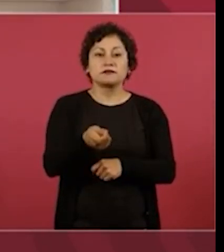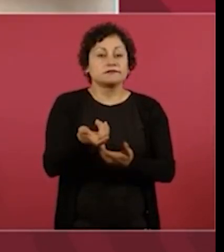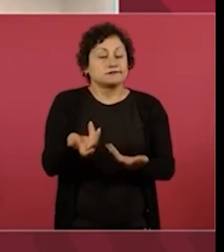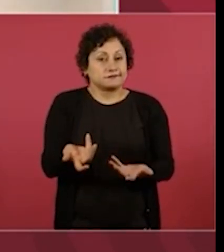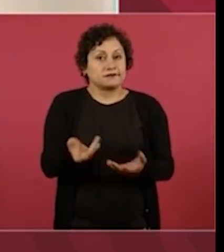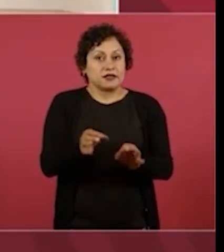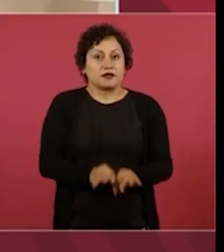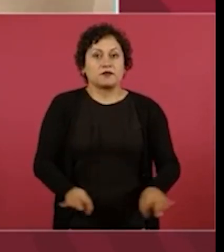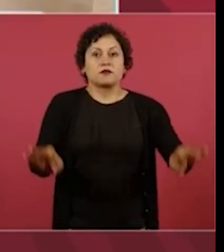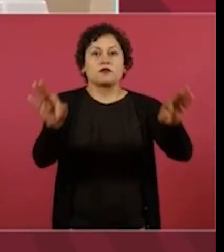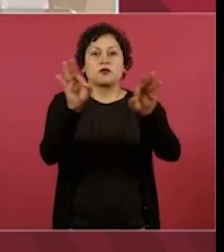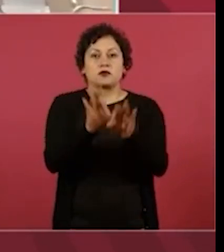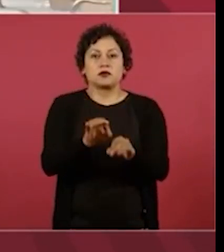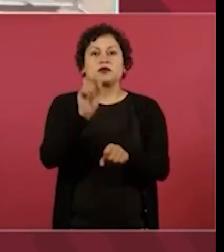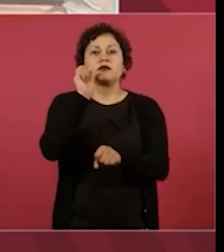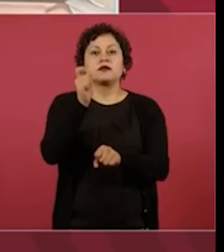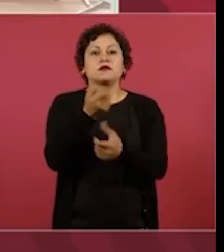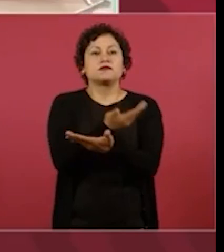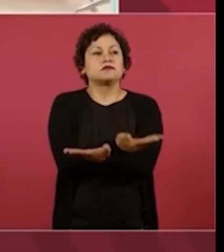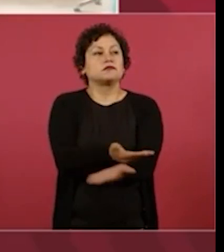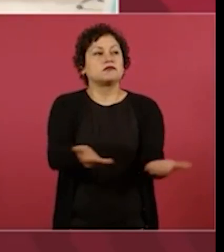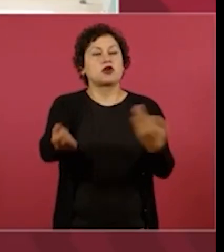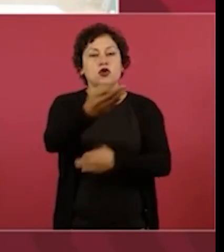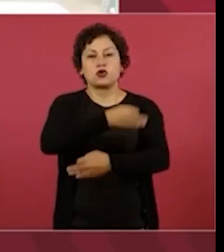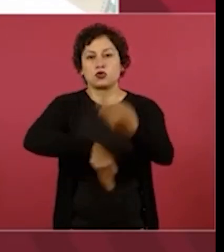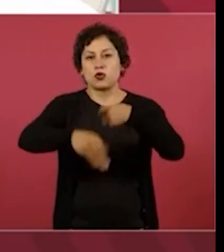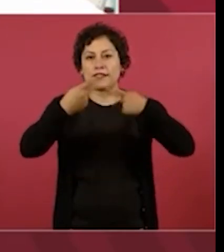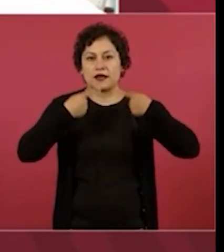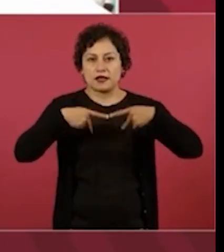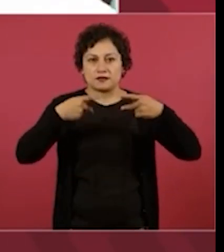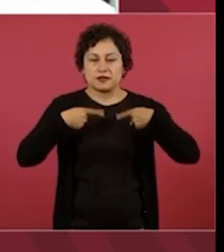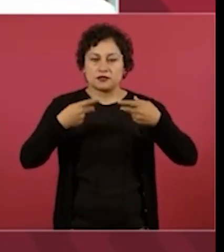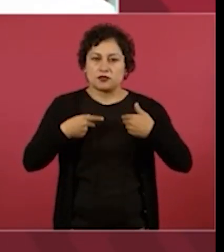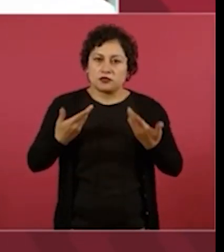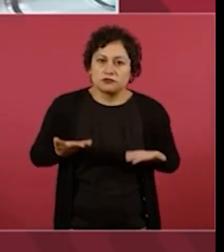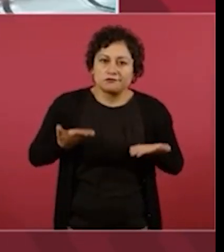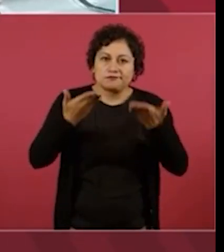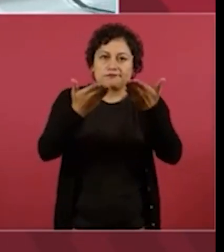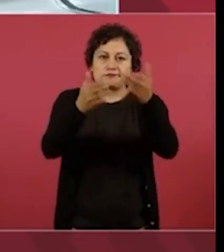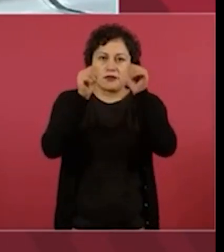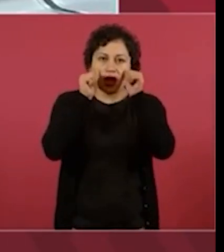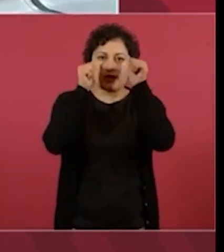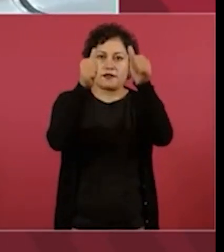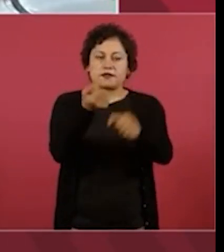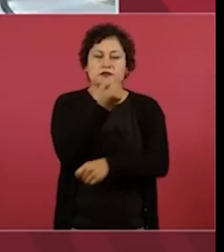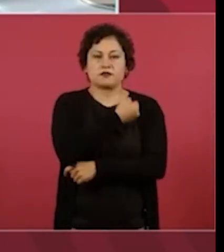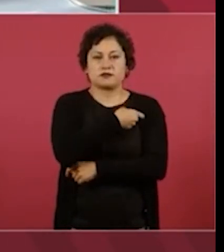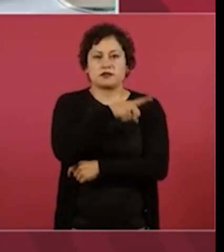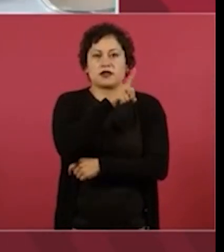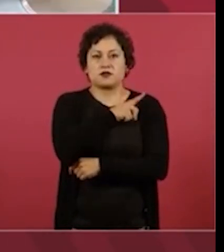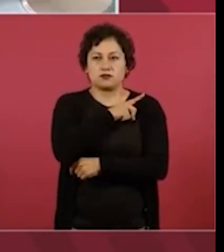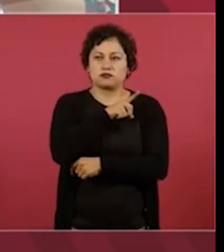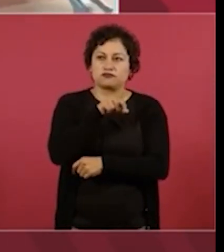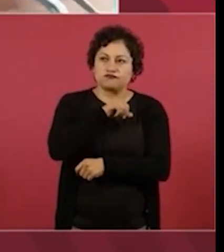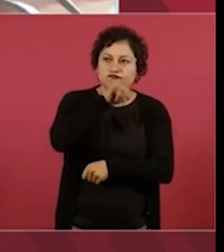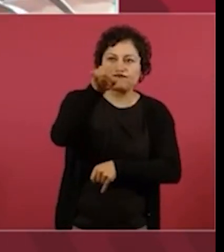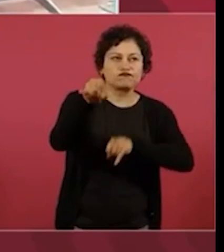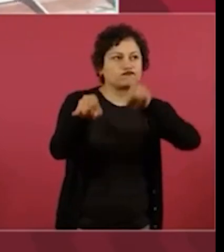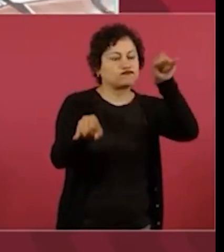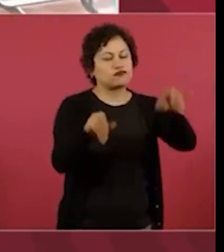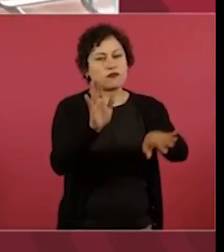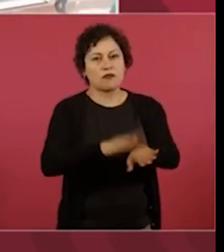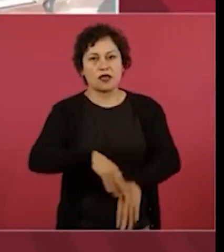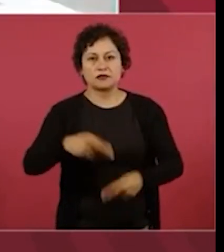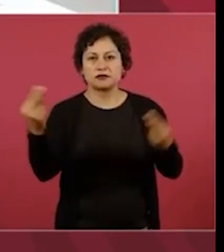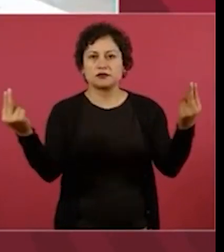de llevar a toda la gente, sobre todo a los más necesitados, la salud a través de InBienestar. Ha